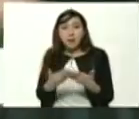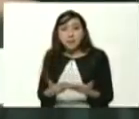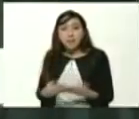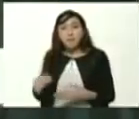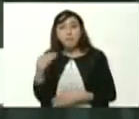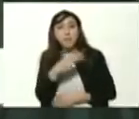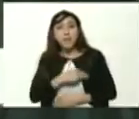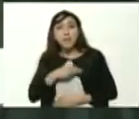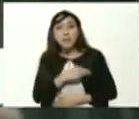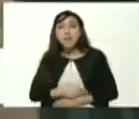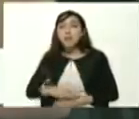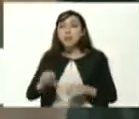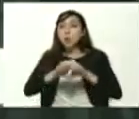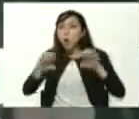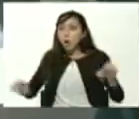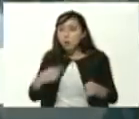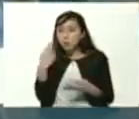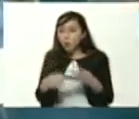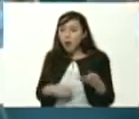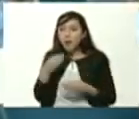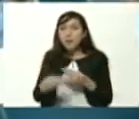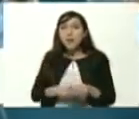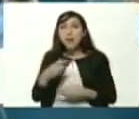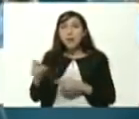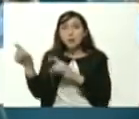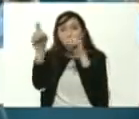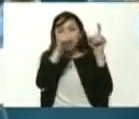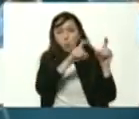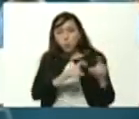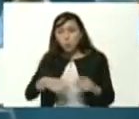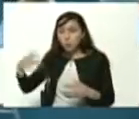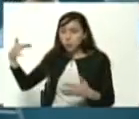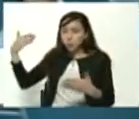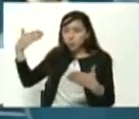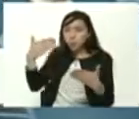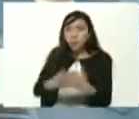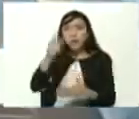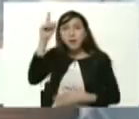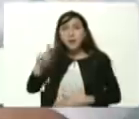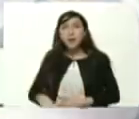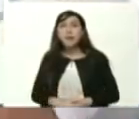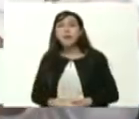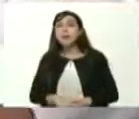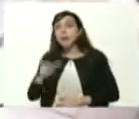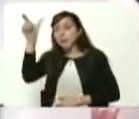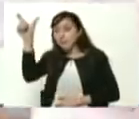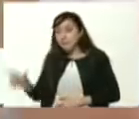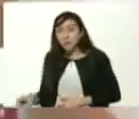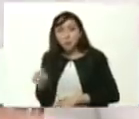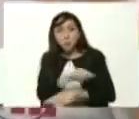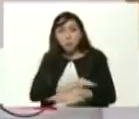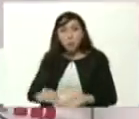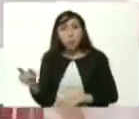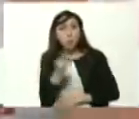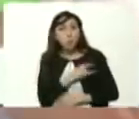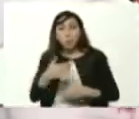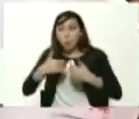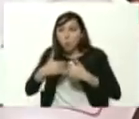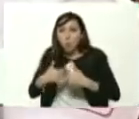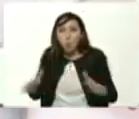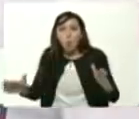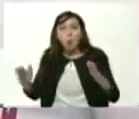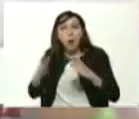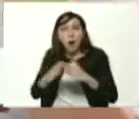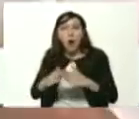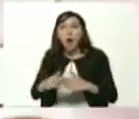de educación por estos años de formación y agradecidos del ministerio del poder popular para la educación universitaria quienes nos están abriendo las puertas de su casa y